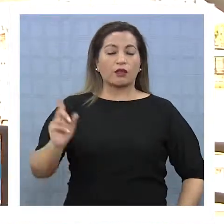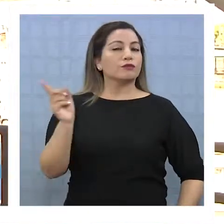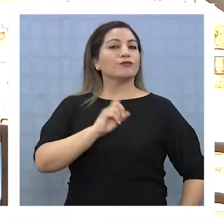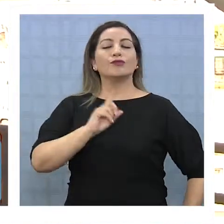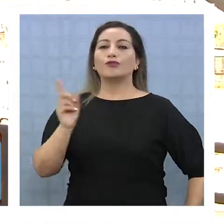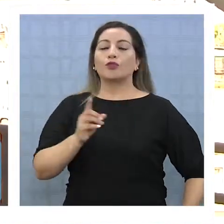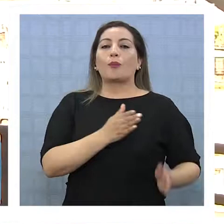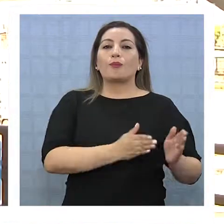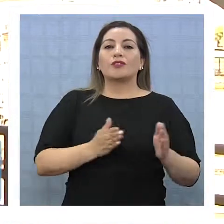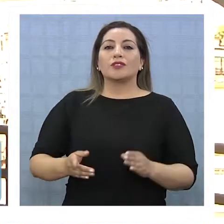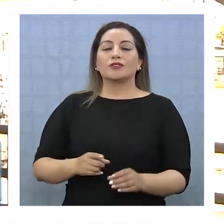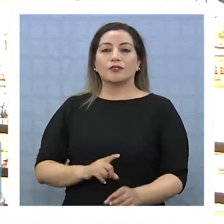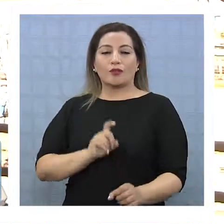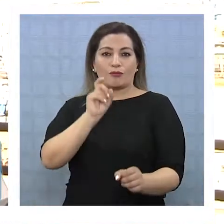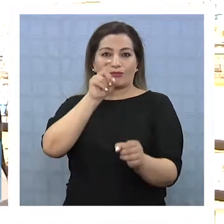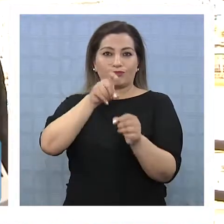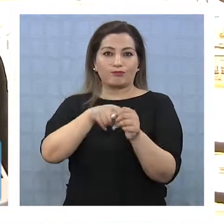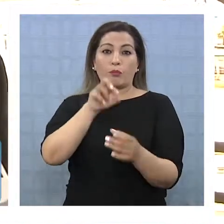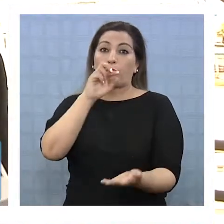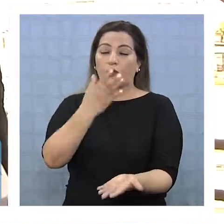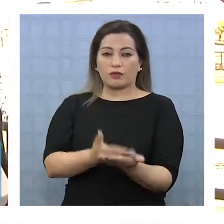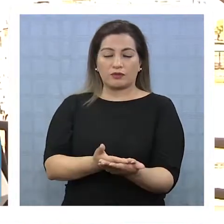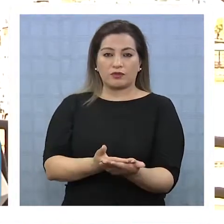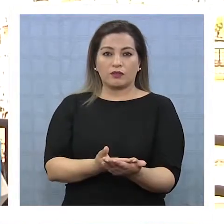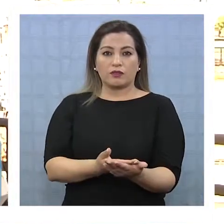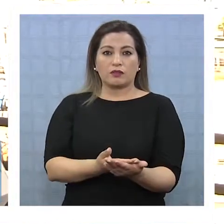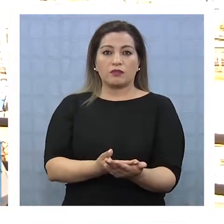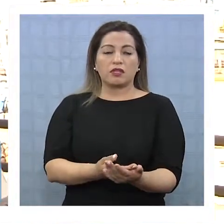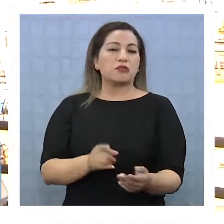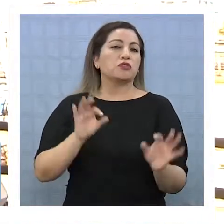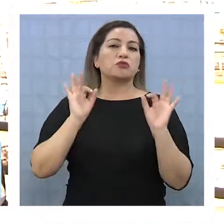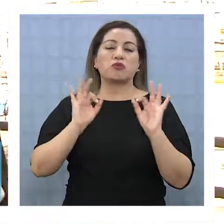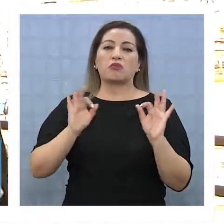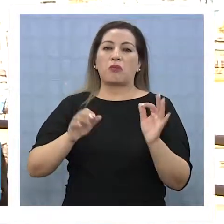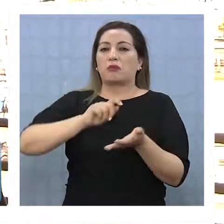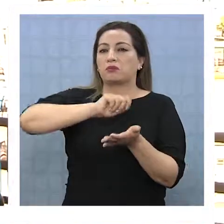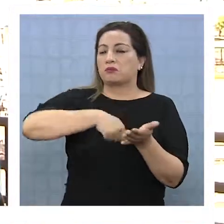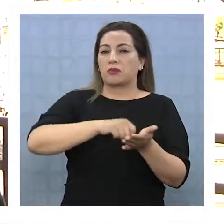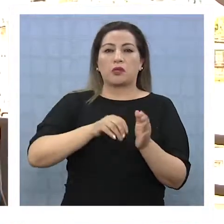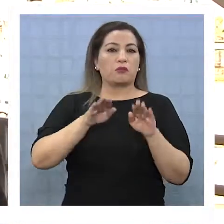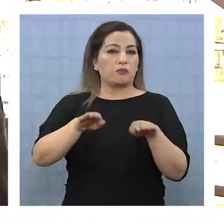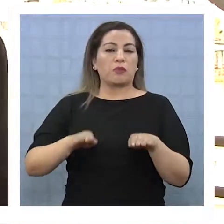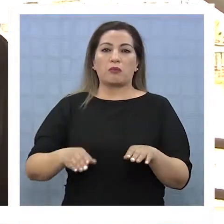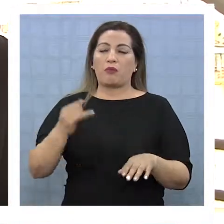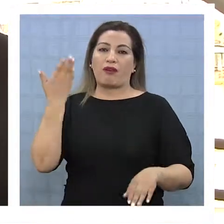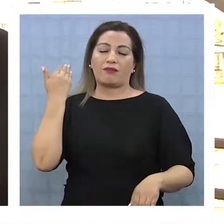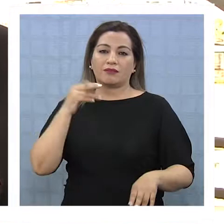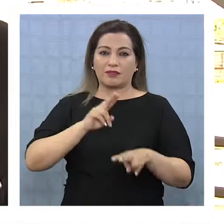están en el proceso de admisión. Es decir, tienen un ingreso regular, como siempre se ha hecho.